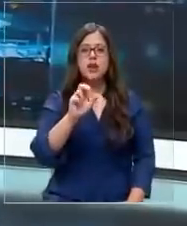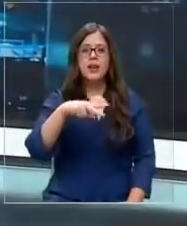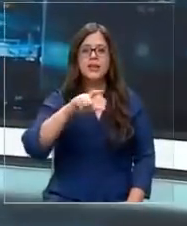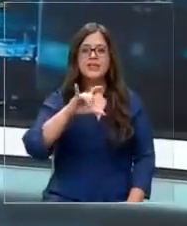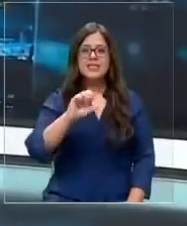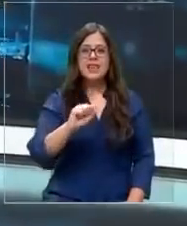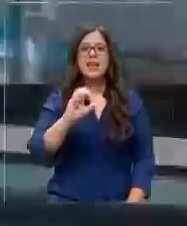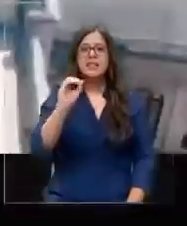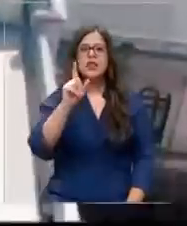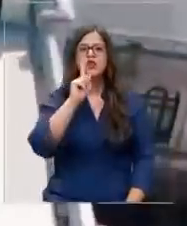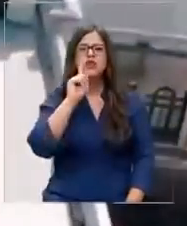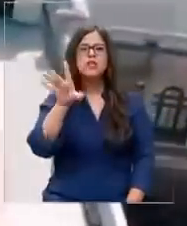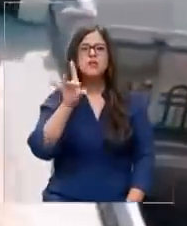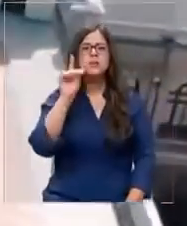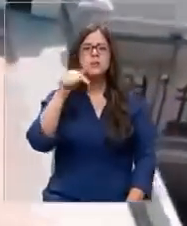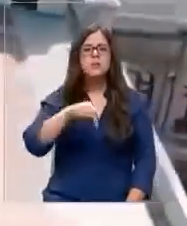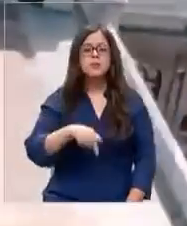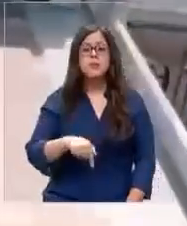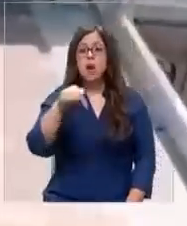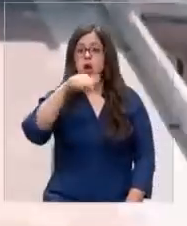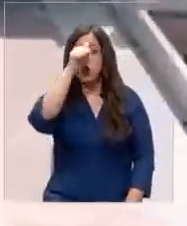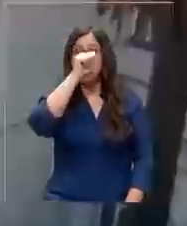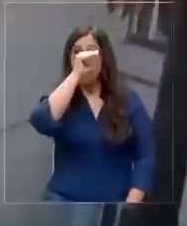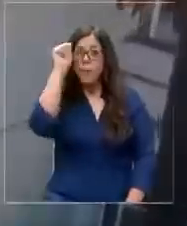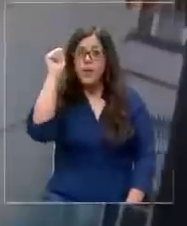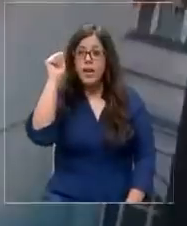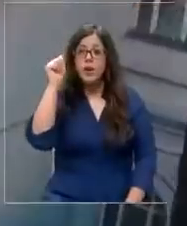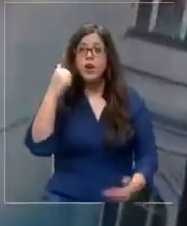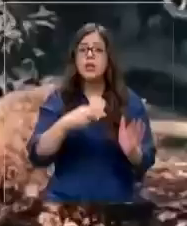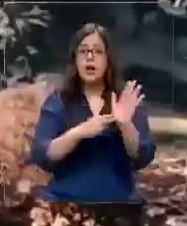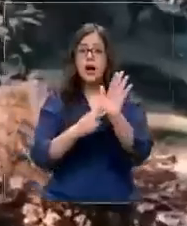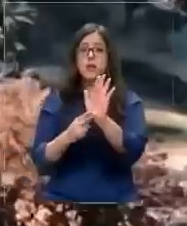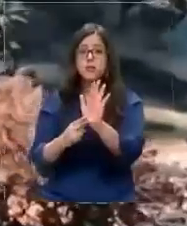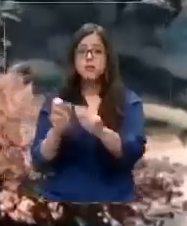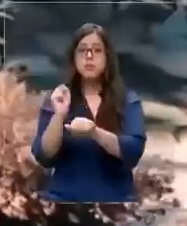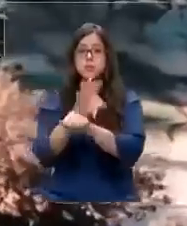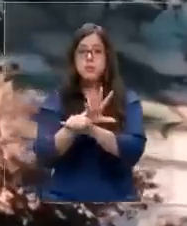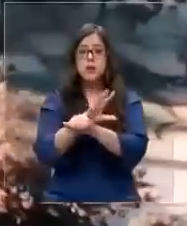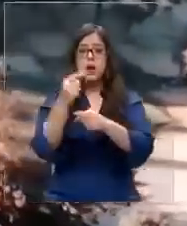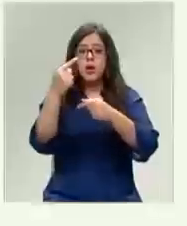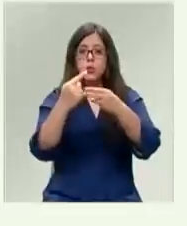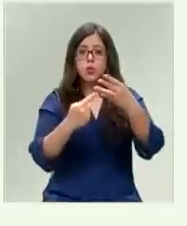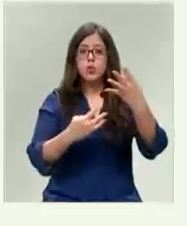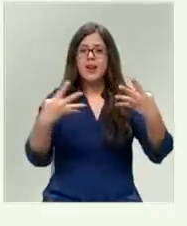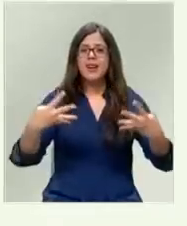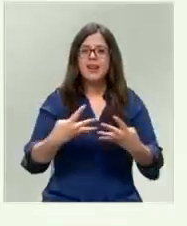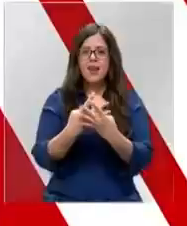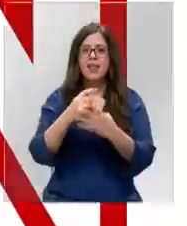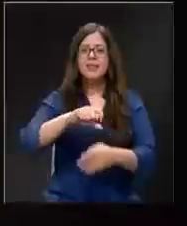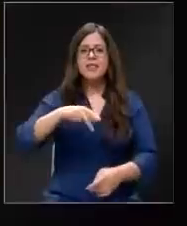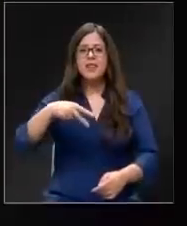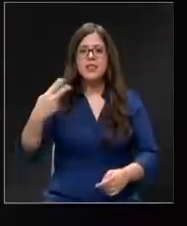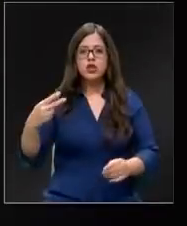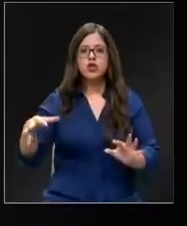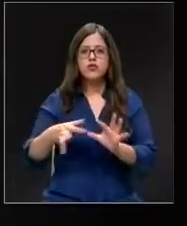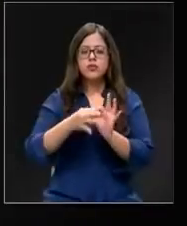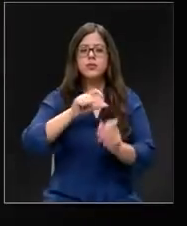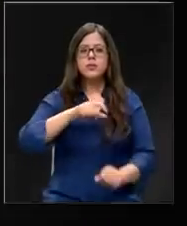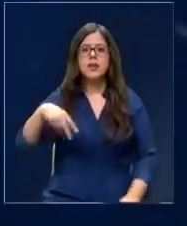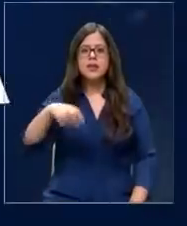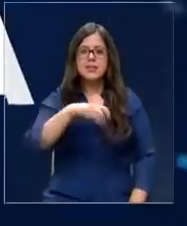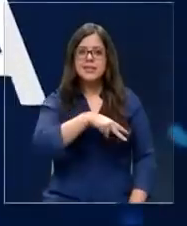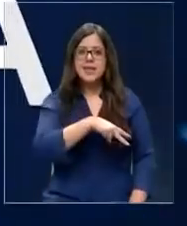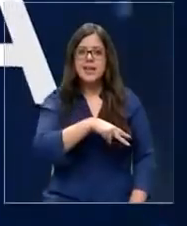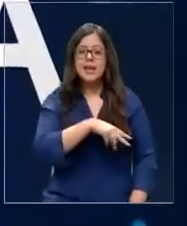invitado. Este domingo, en una transmisión multiplataforma por Chilevisión y CNN,